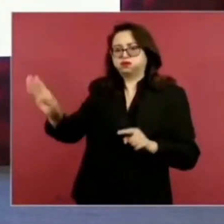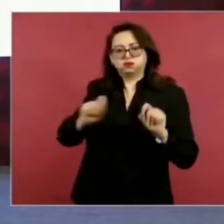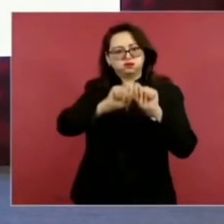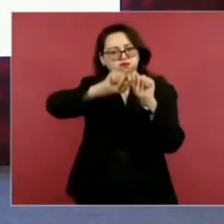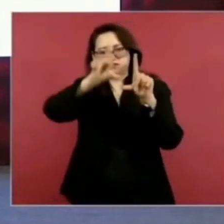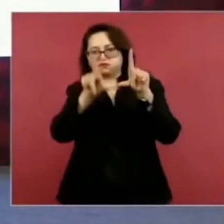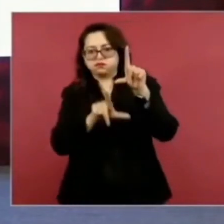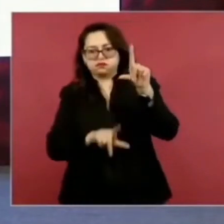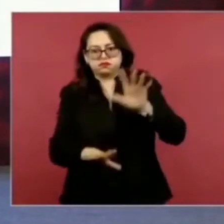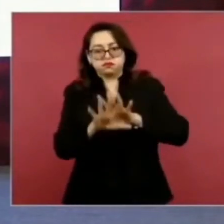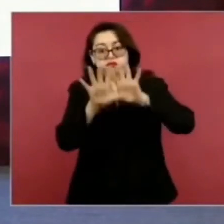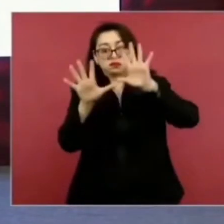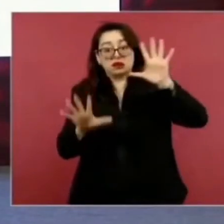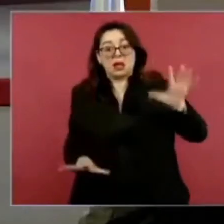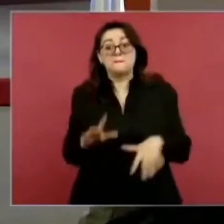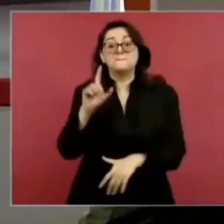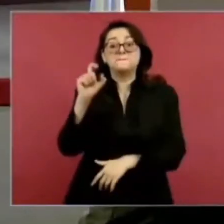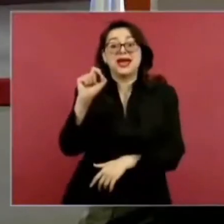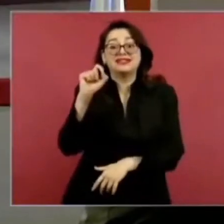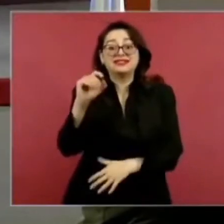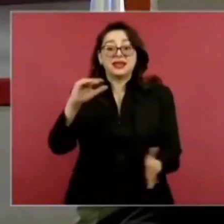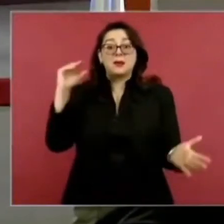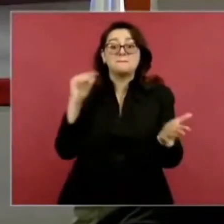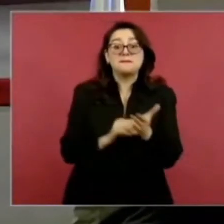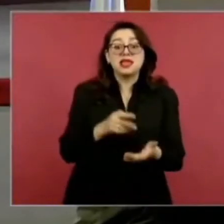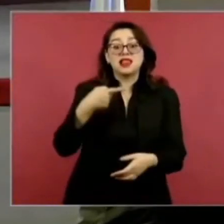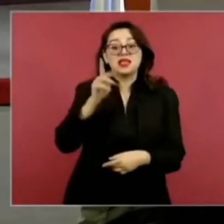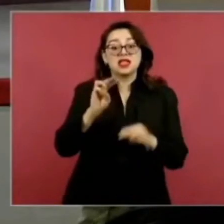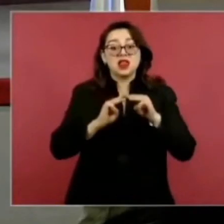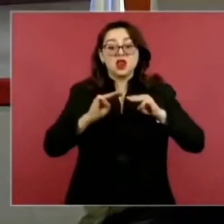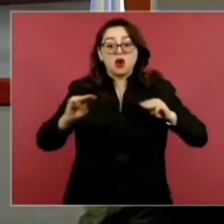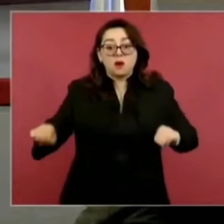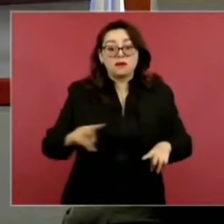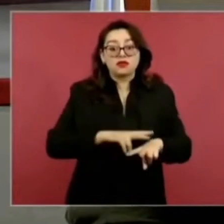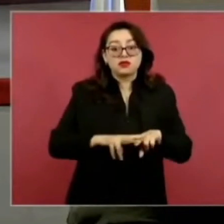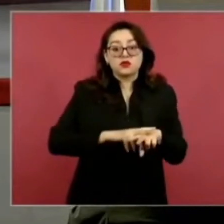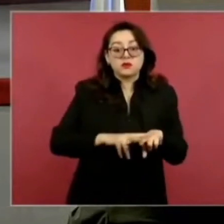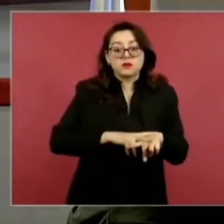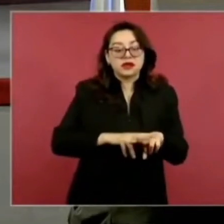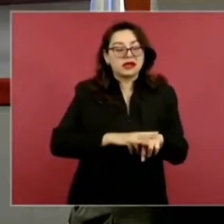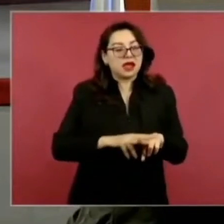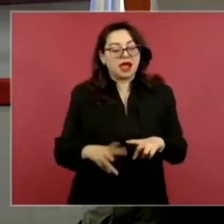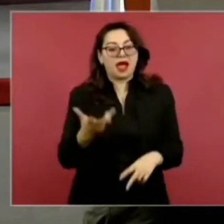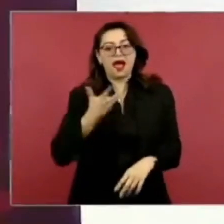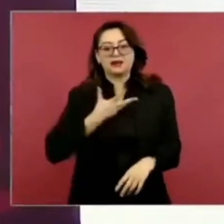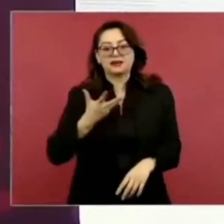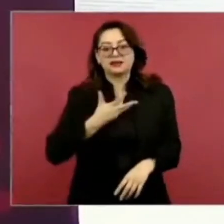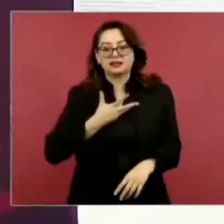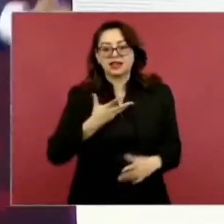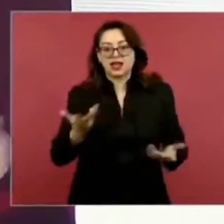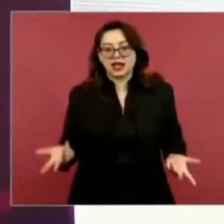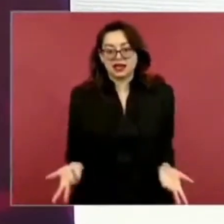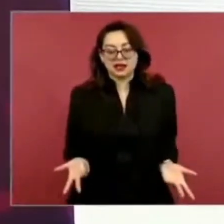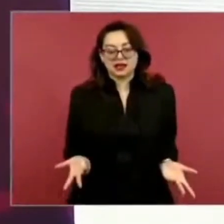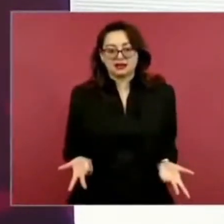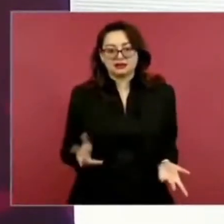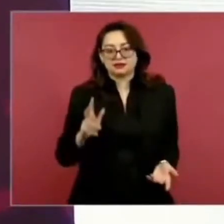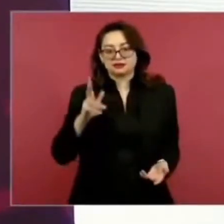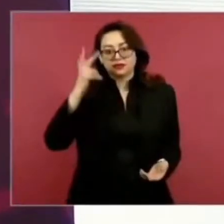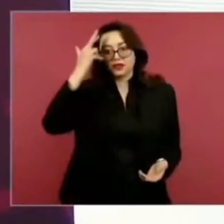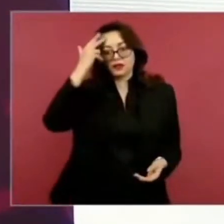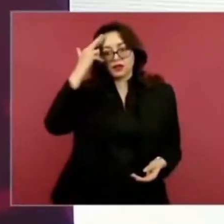Más de 20 mil kilómetros en los 34 años de